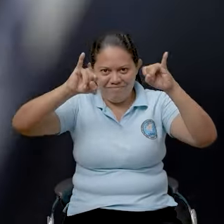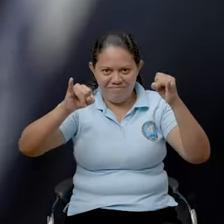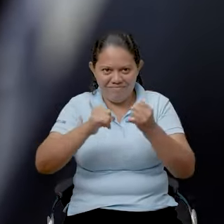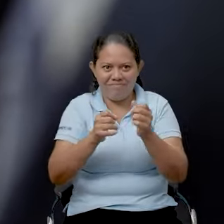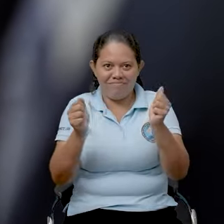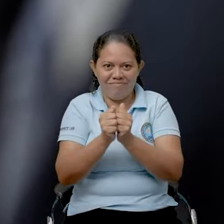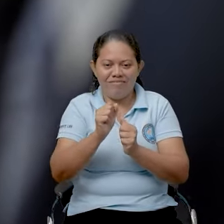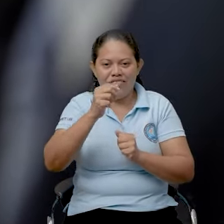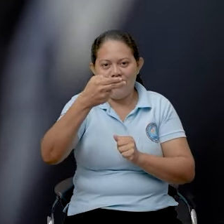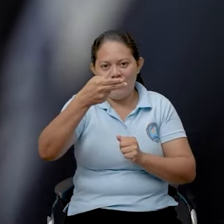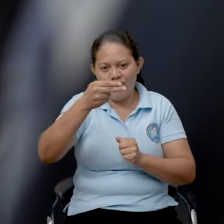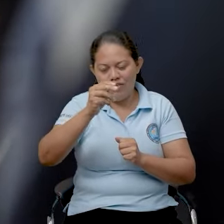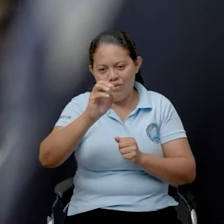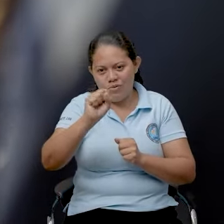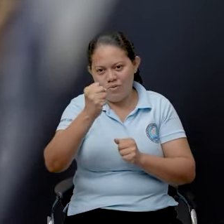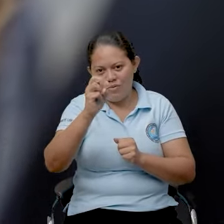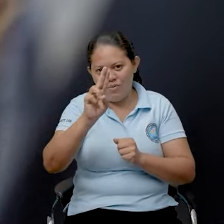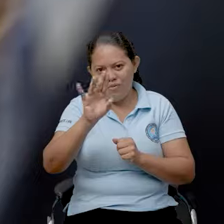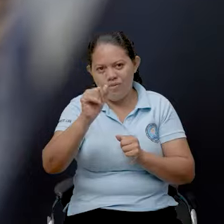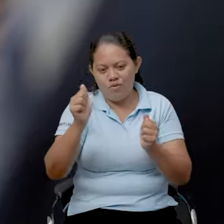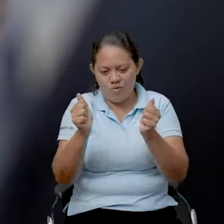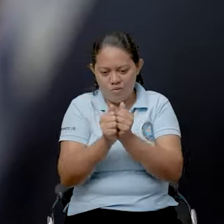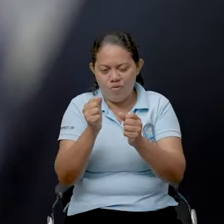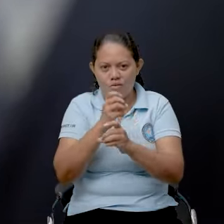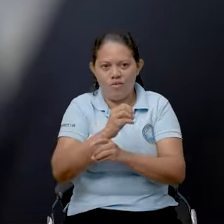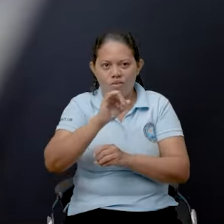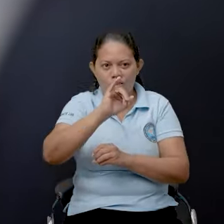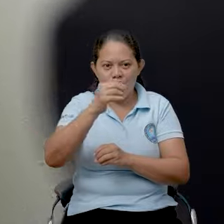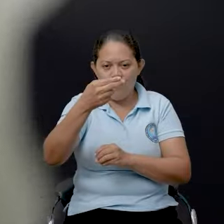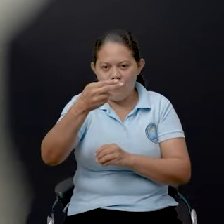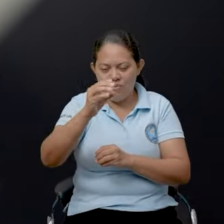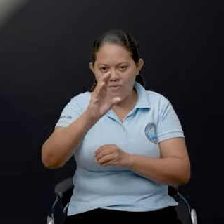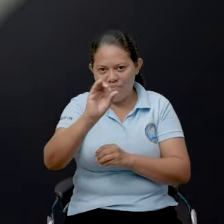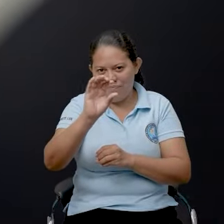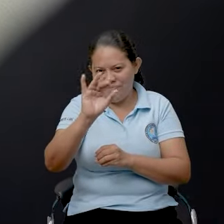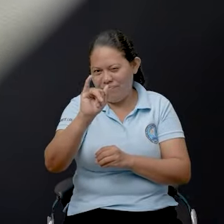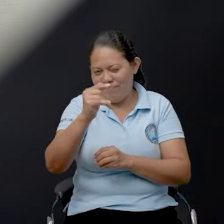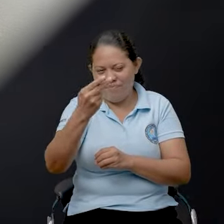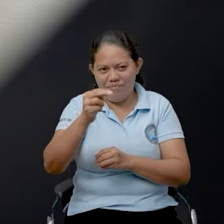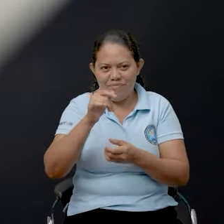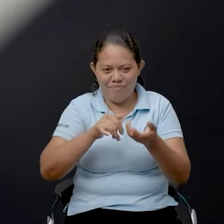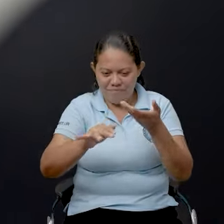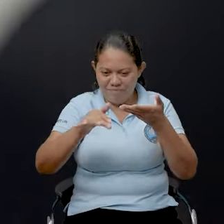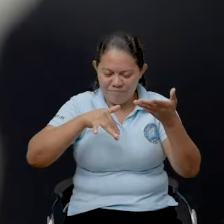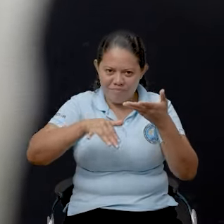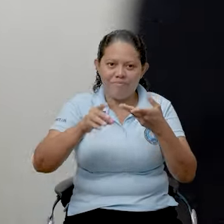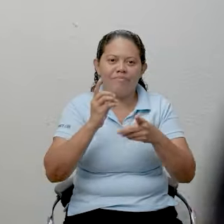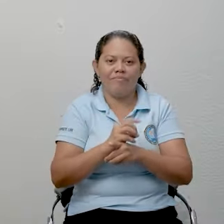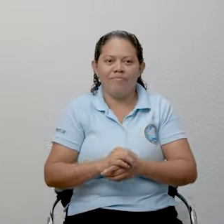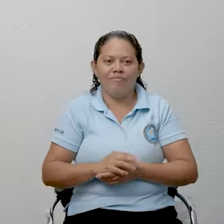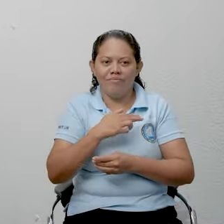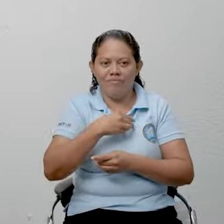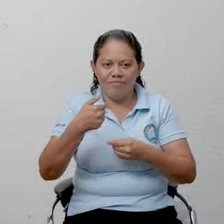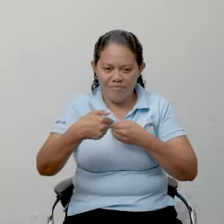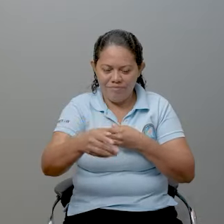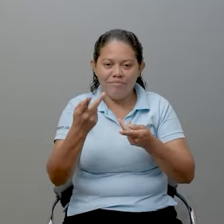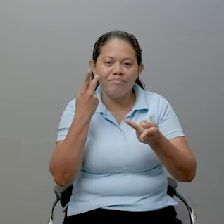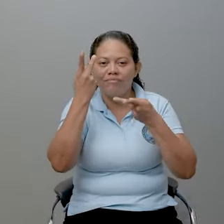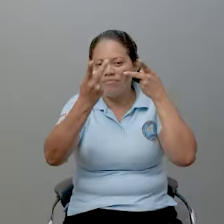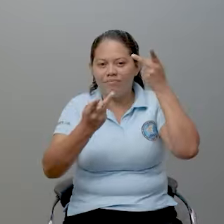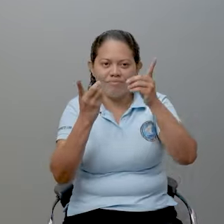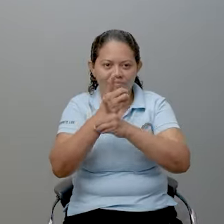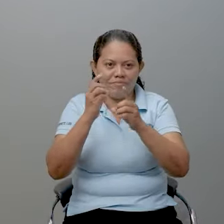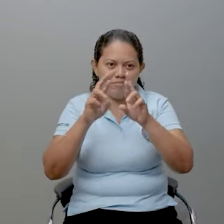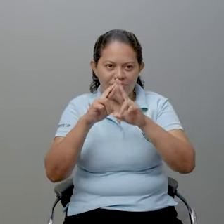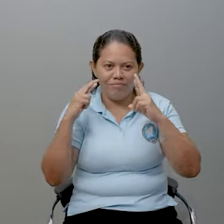compañera Zhou Houfang y el compañero Wu Qinghi, funcionario de Administración. Durante su visita